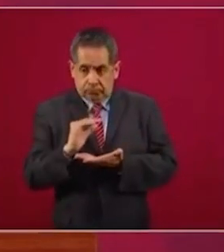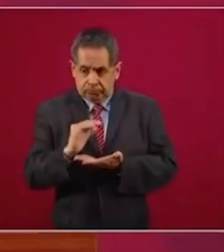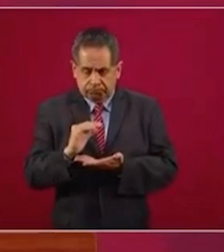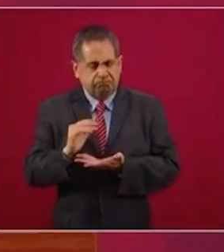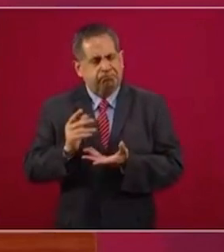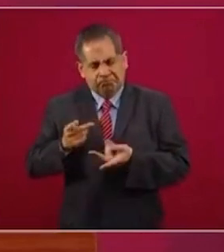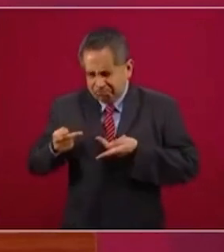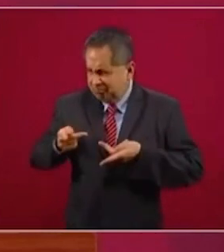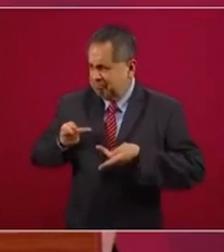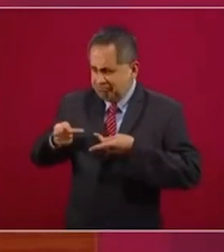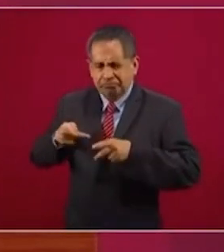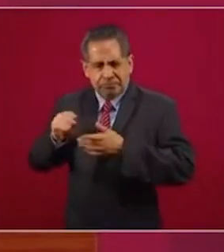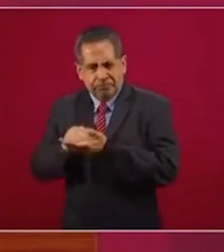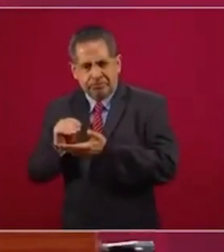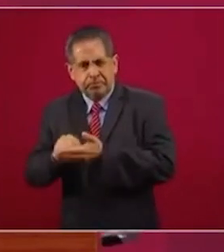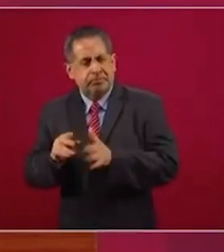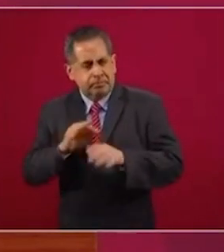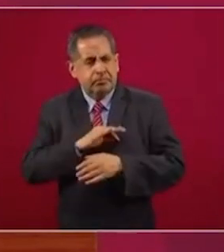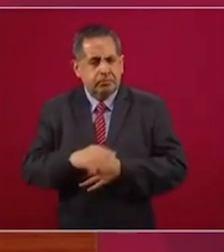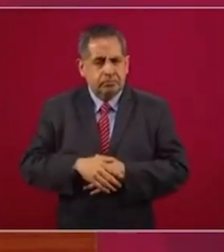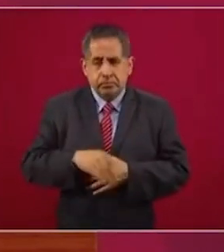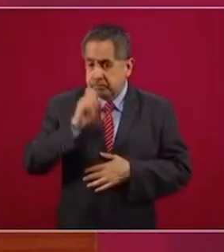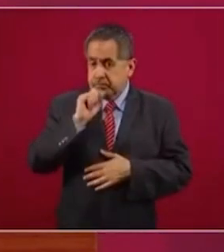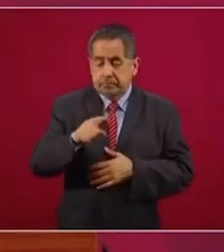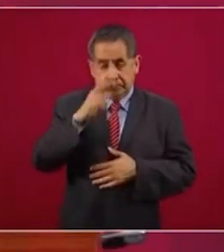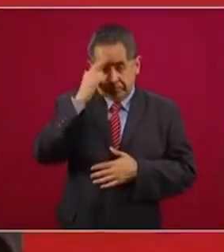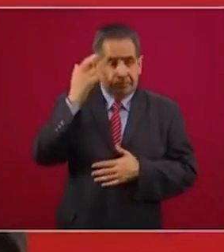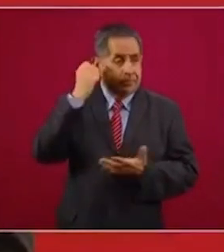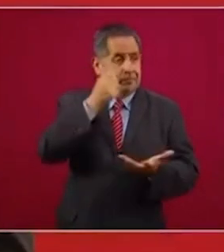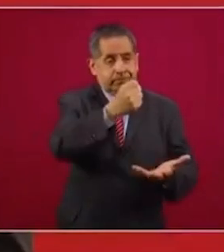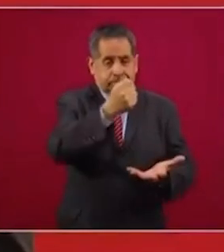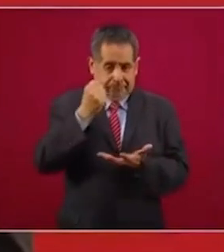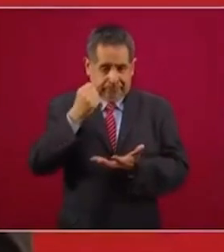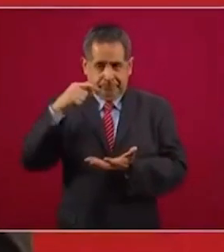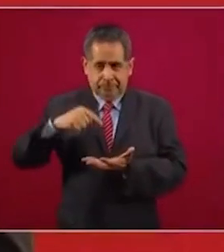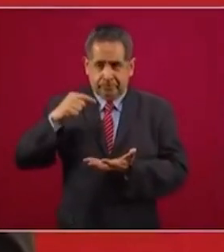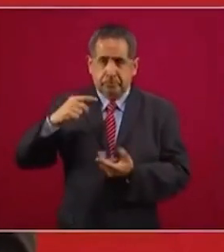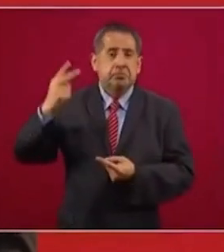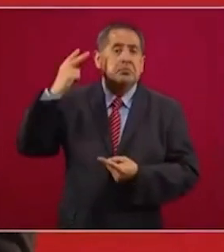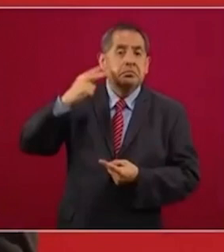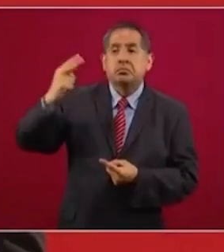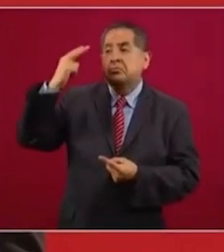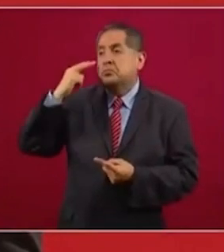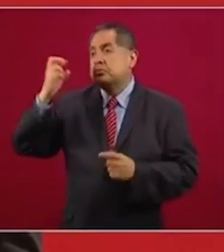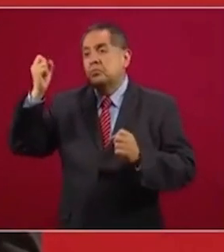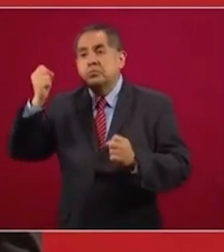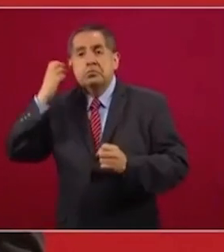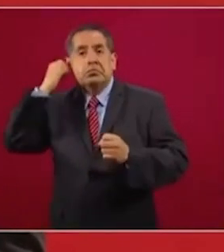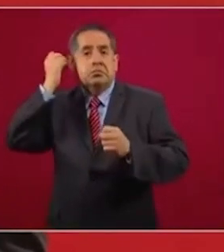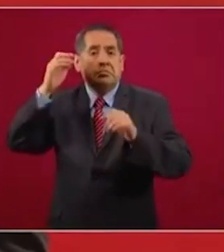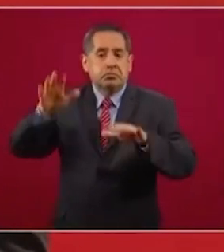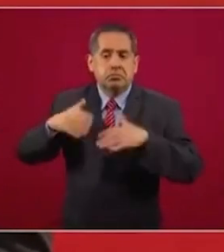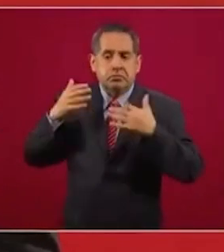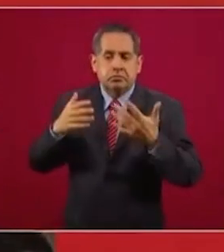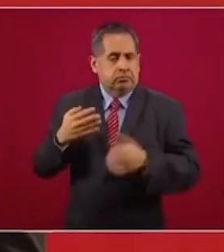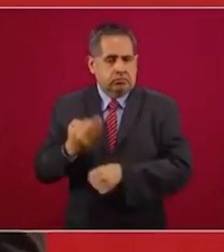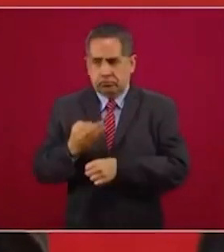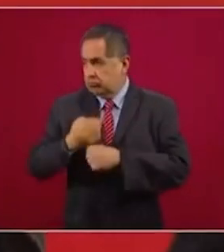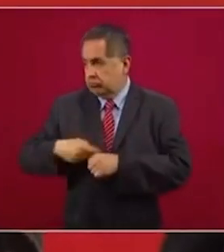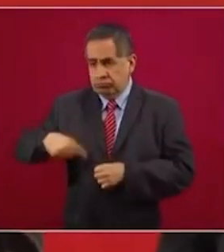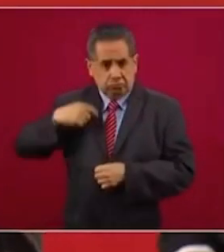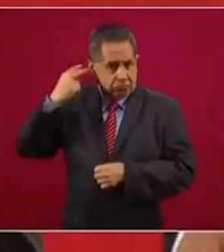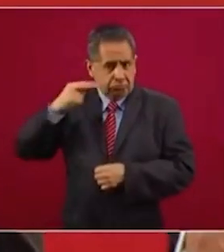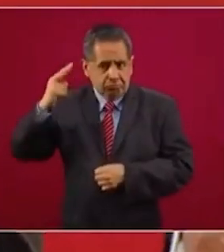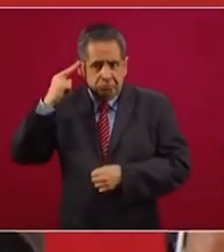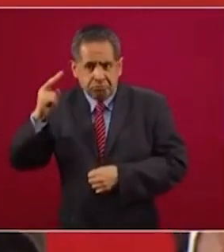en que estamos. O parte de ese presupuesto era para viajes, para eventos, obviamente nadie está viajando, los